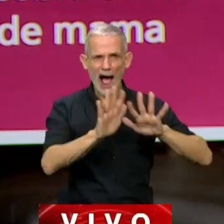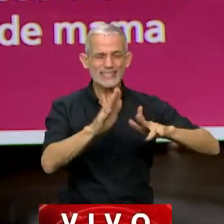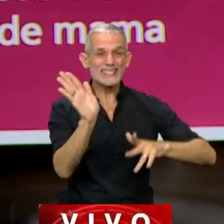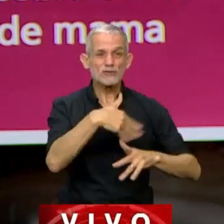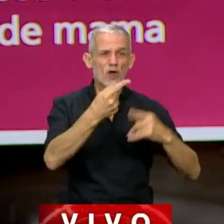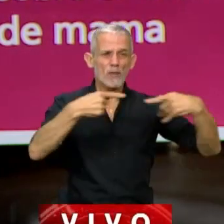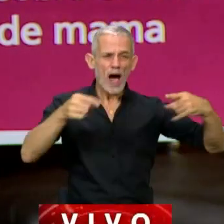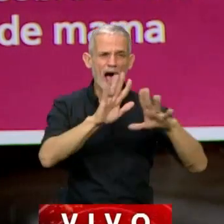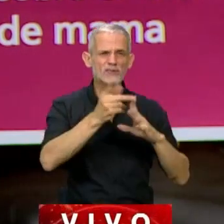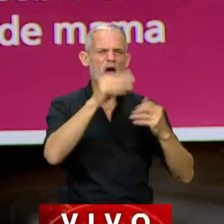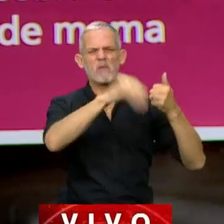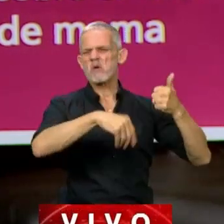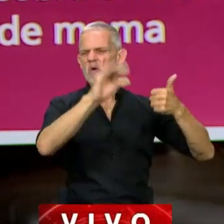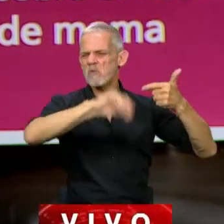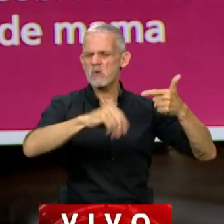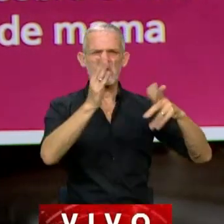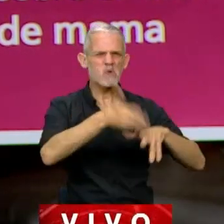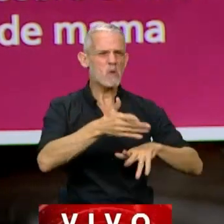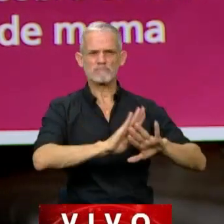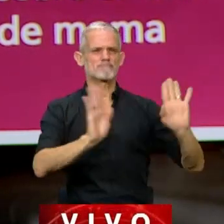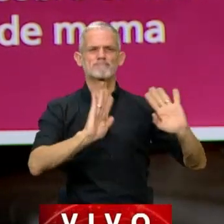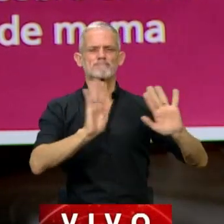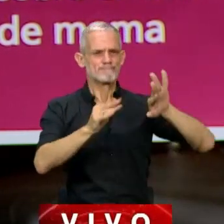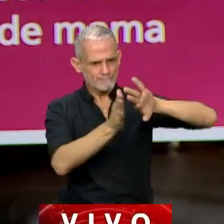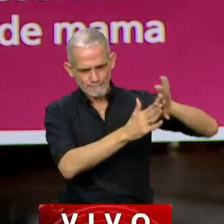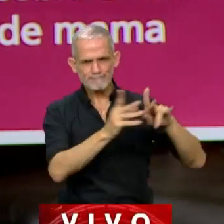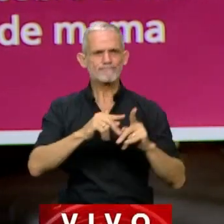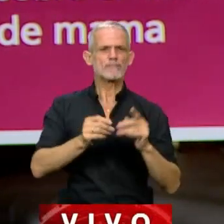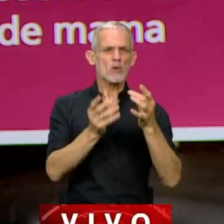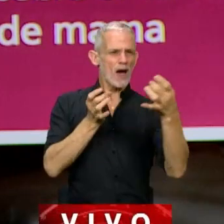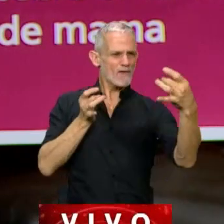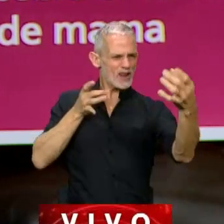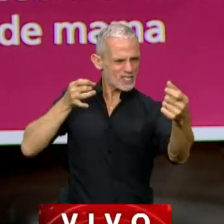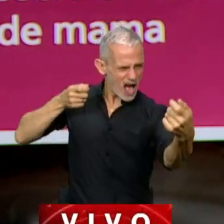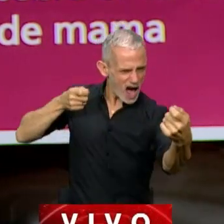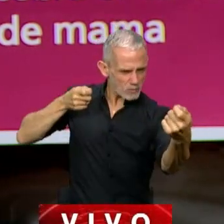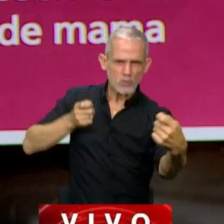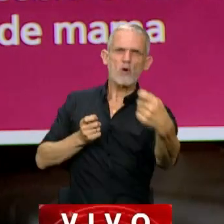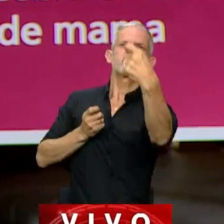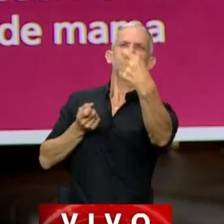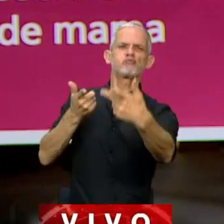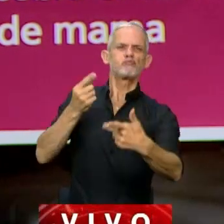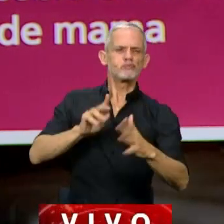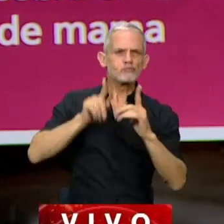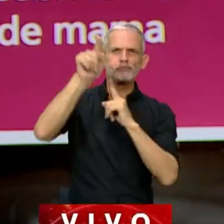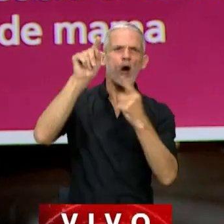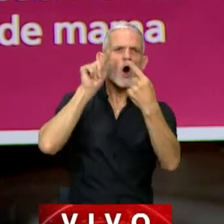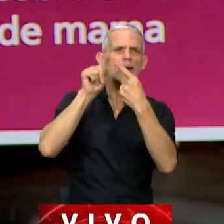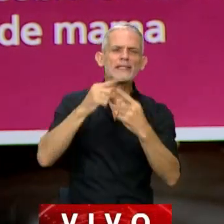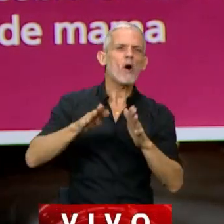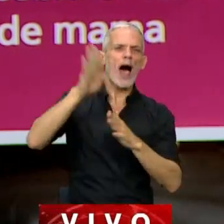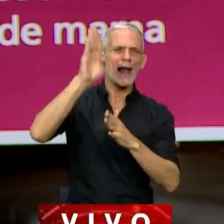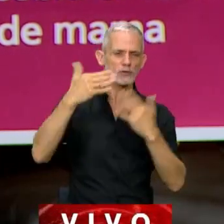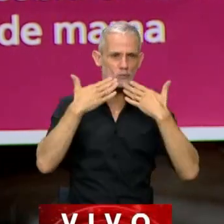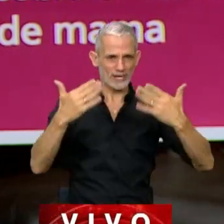a toda clase de derrotismo, debemos apuntar bien alta la flecha con que pretendamos alcanzar nuestros objetivos.